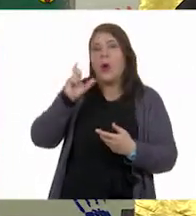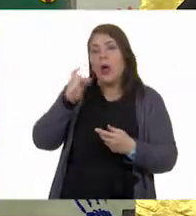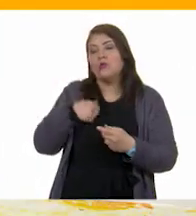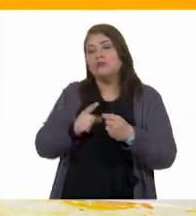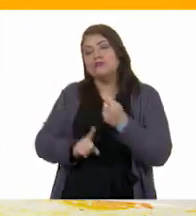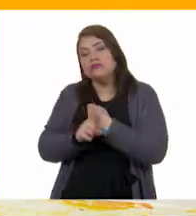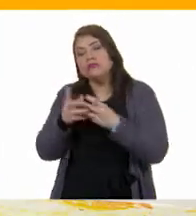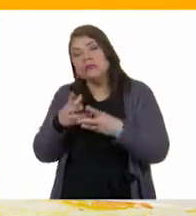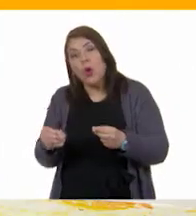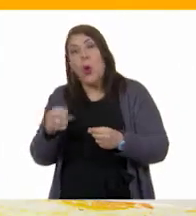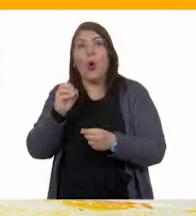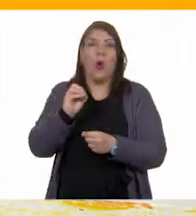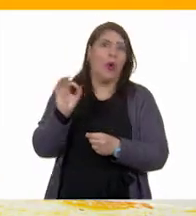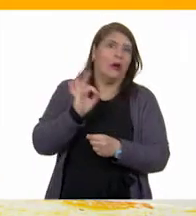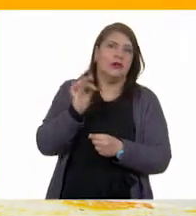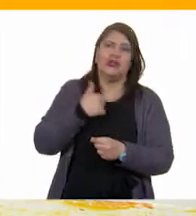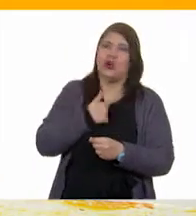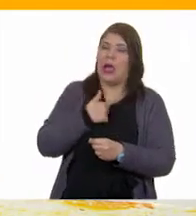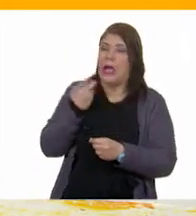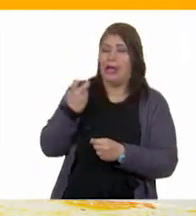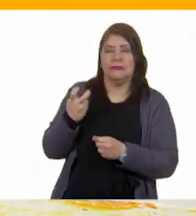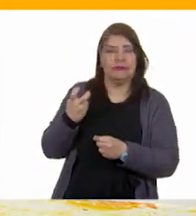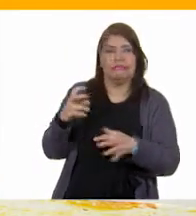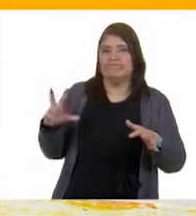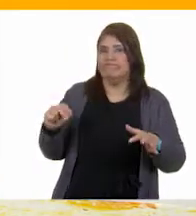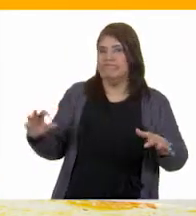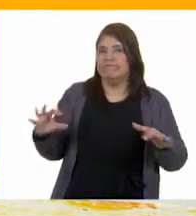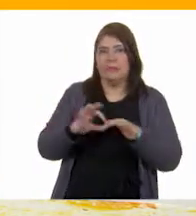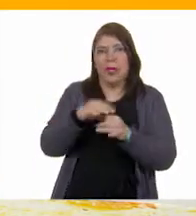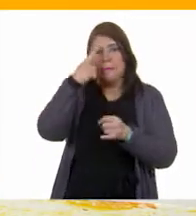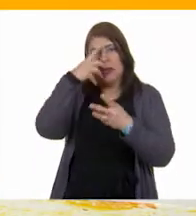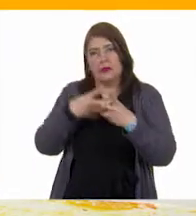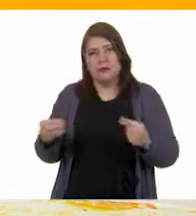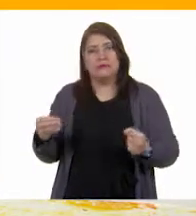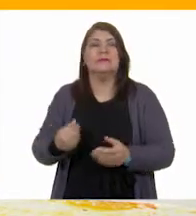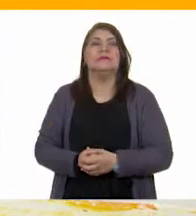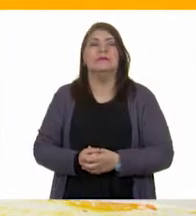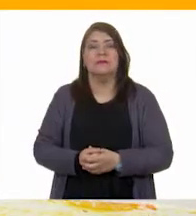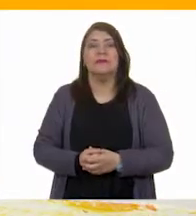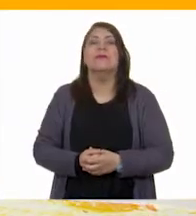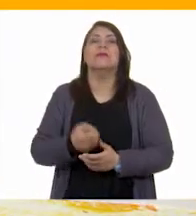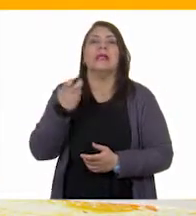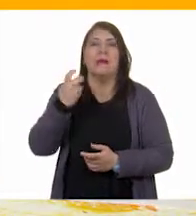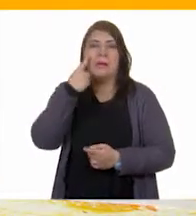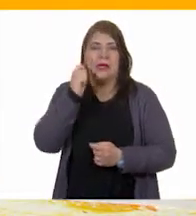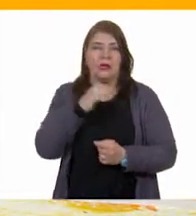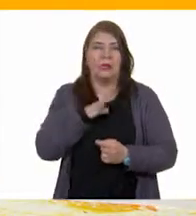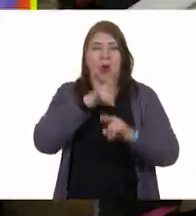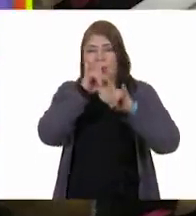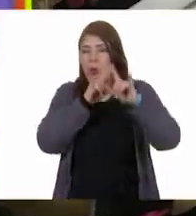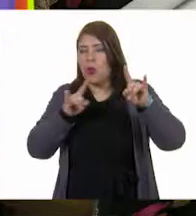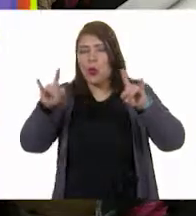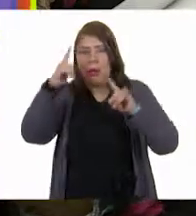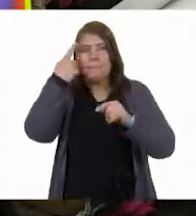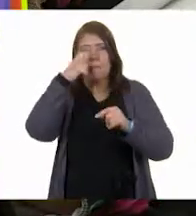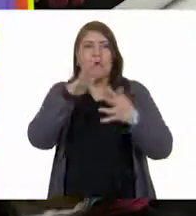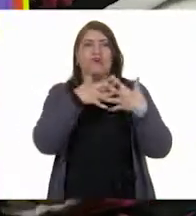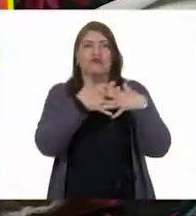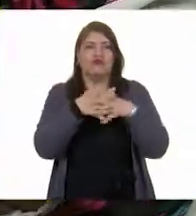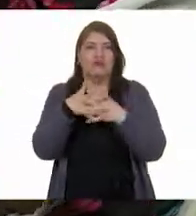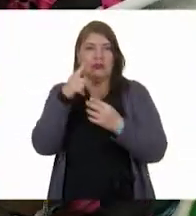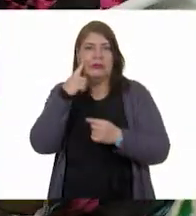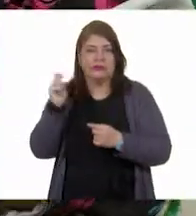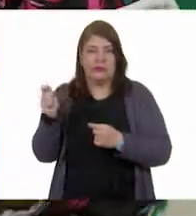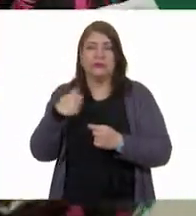Miren, aquí tenemos varias tarjetas que tienen las ideas que vamos a poner en el esquema, pero están en desorden.